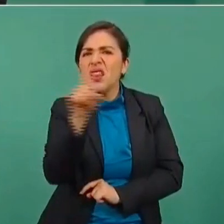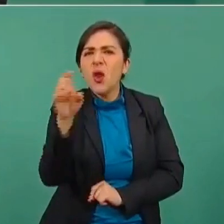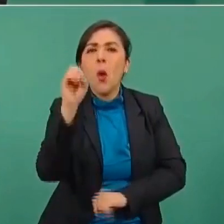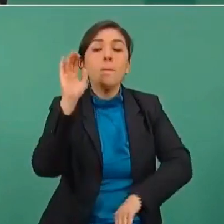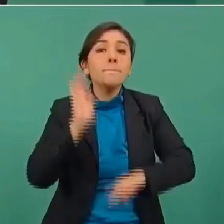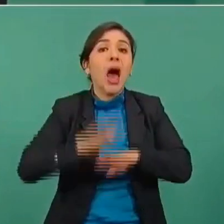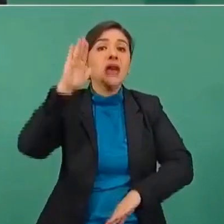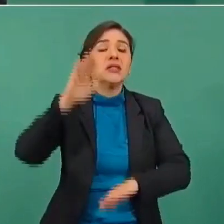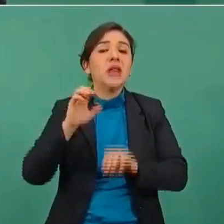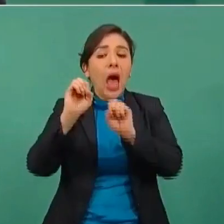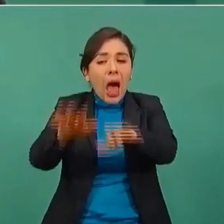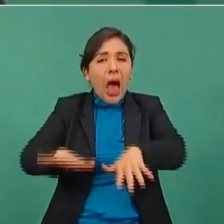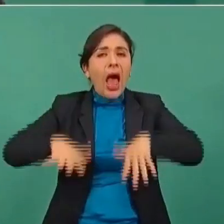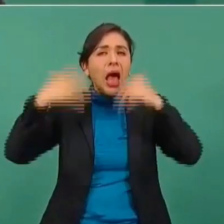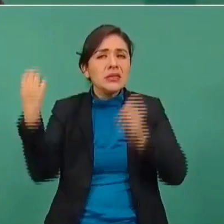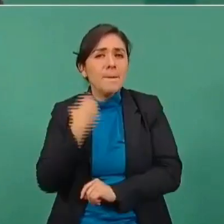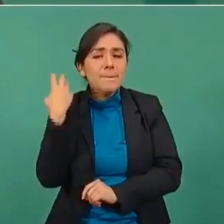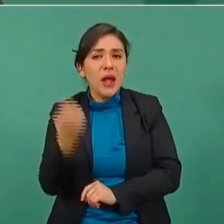asambleas